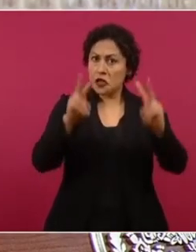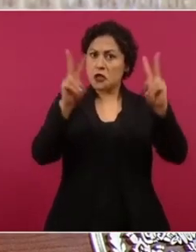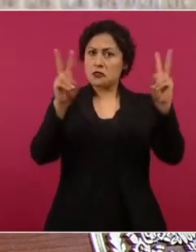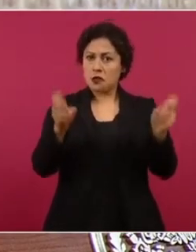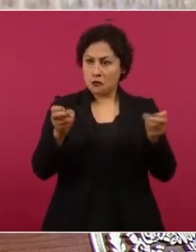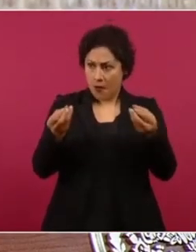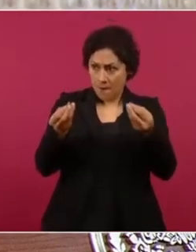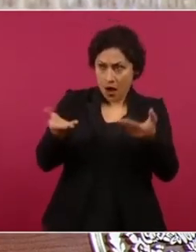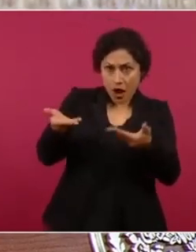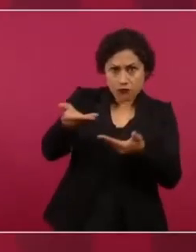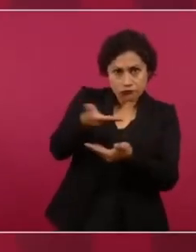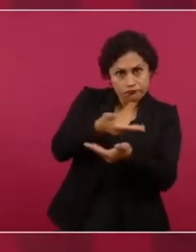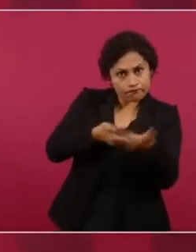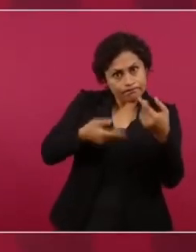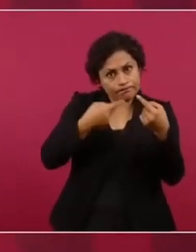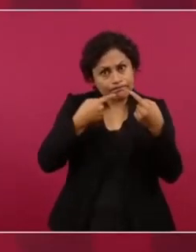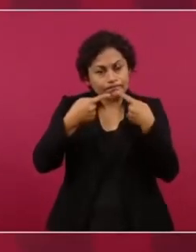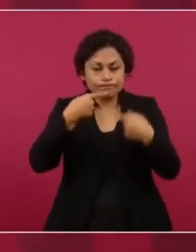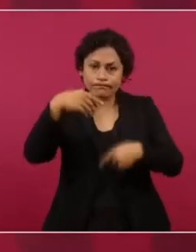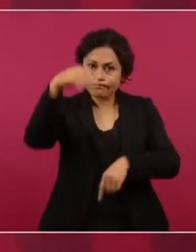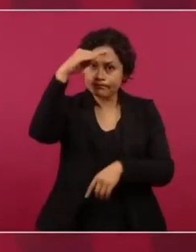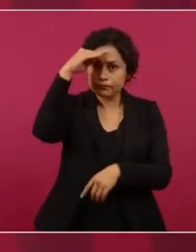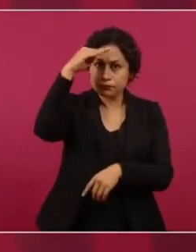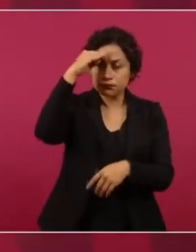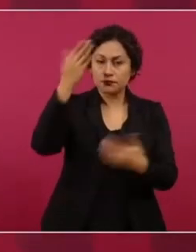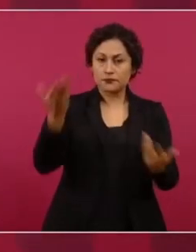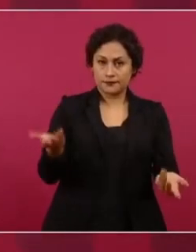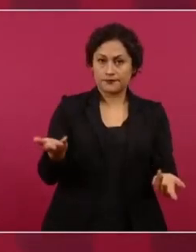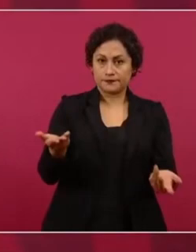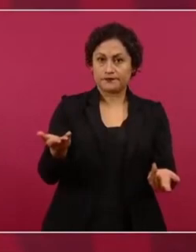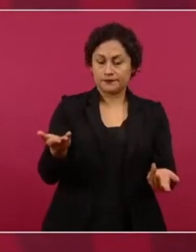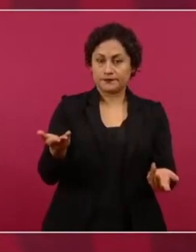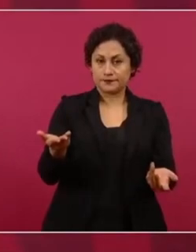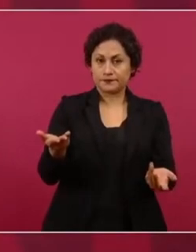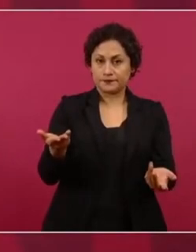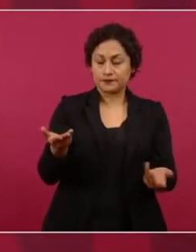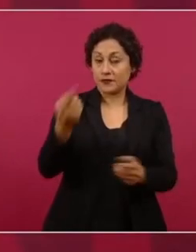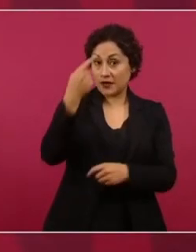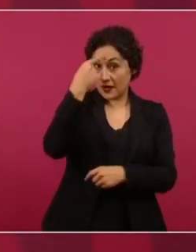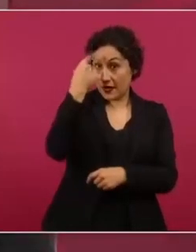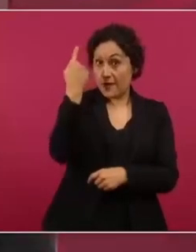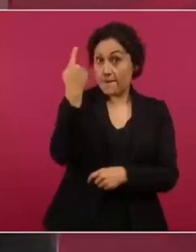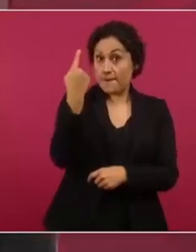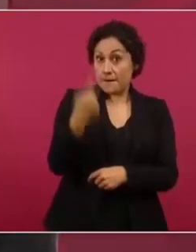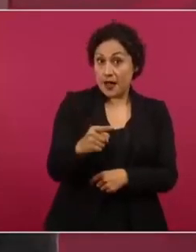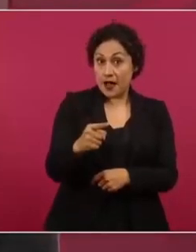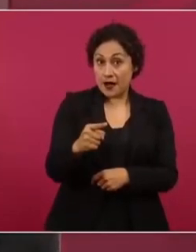Para seguir impulsando la democracia.